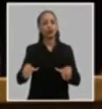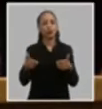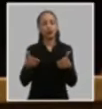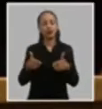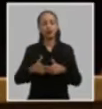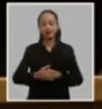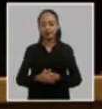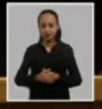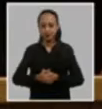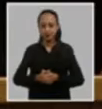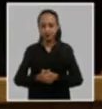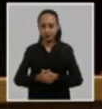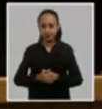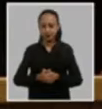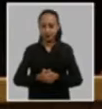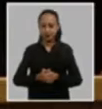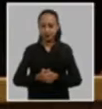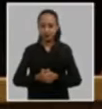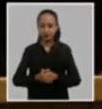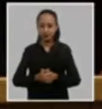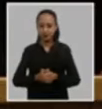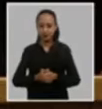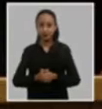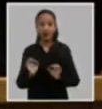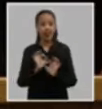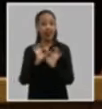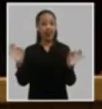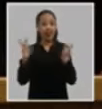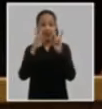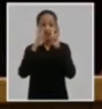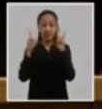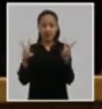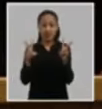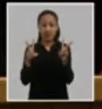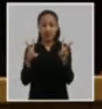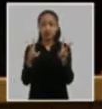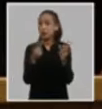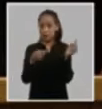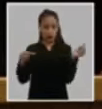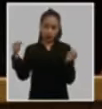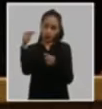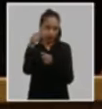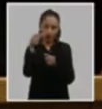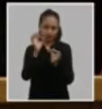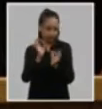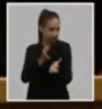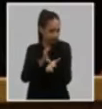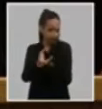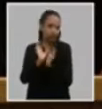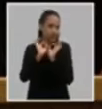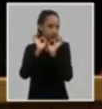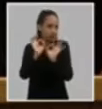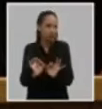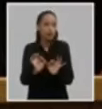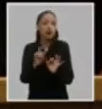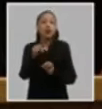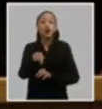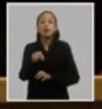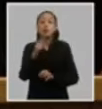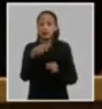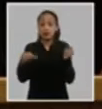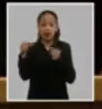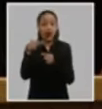la elevación del nivel y calidad de vida es un objetivo prioritario permanente con énfasis en la